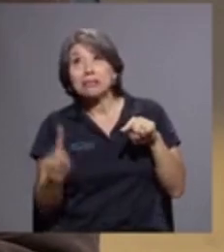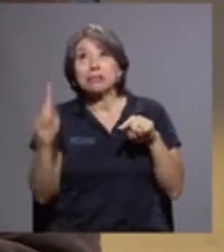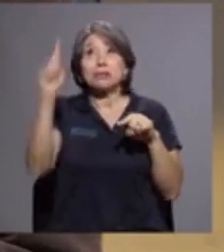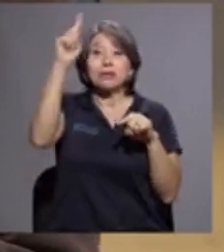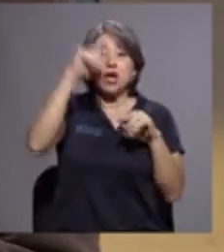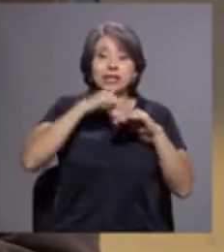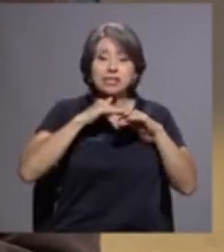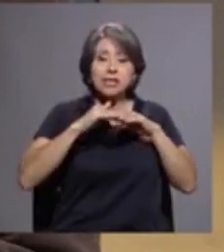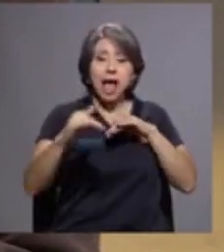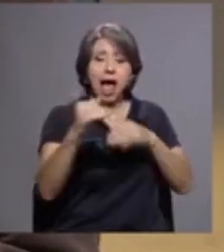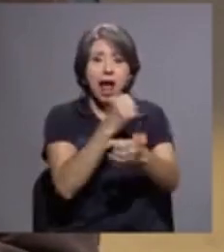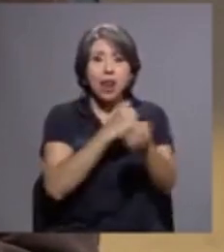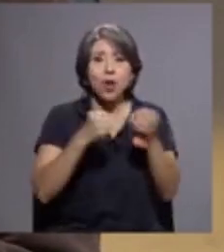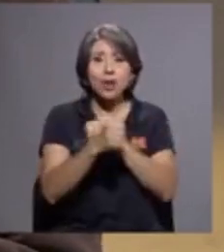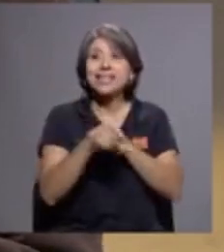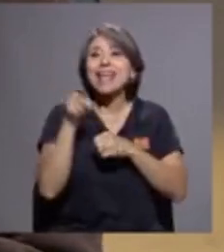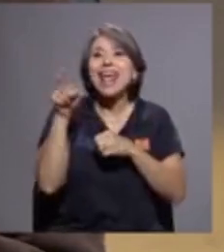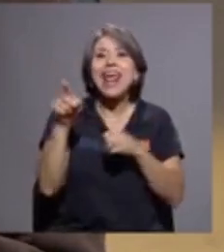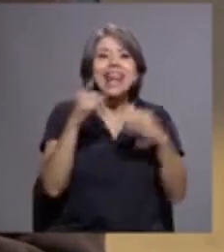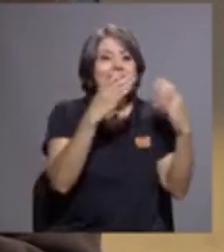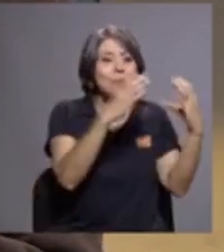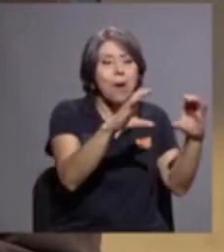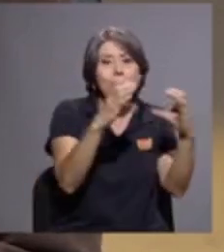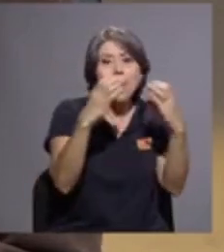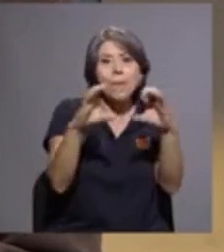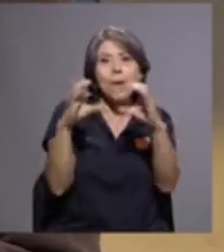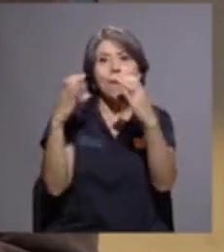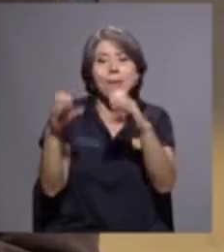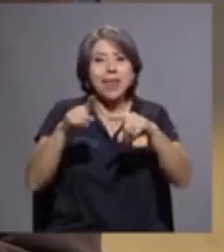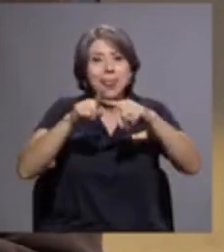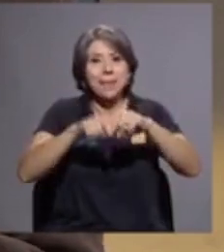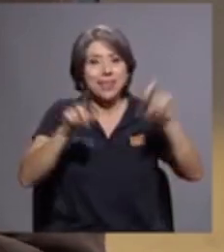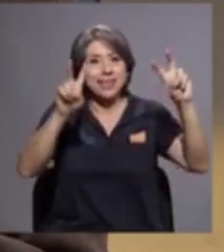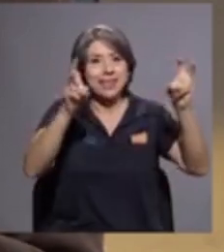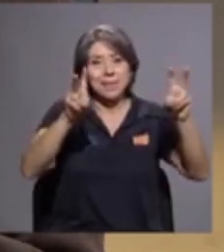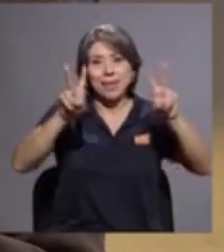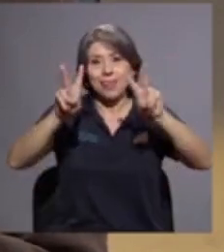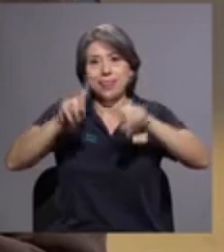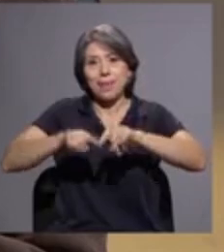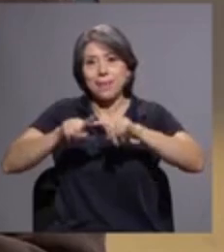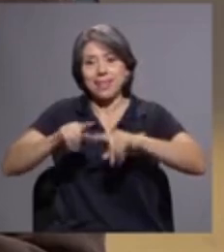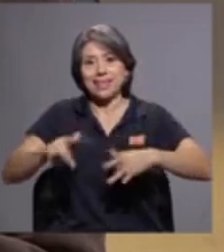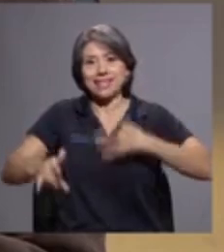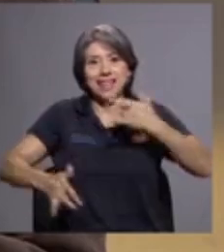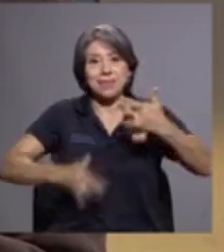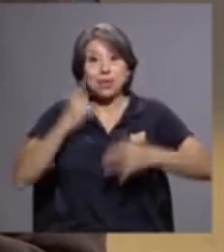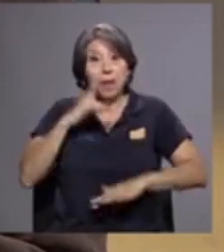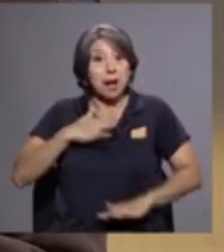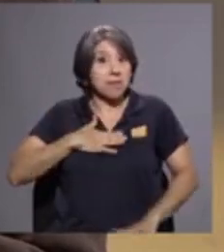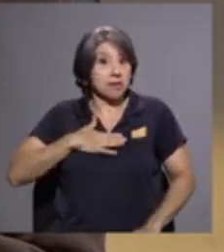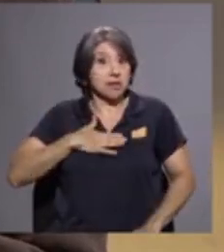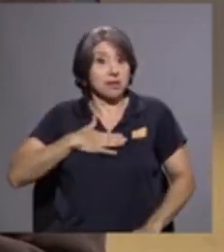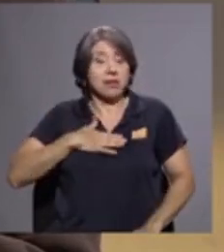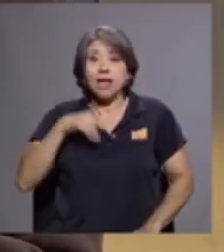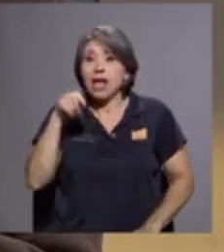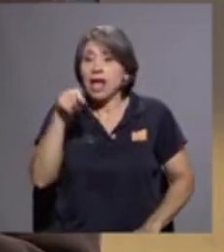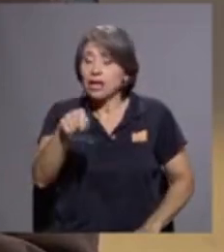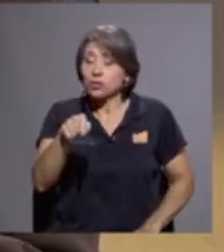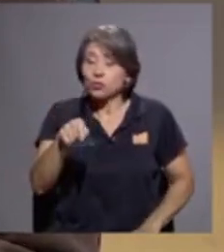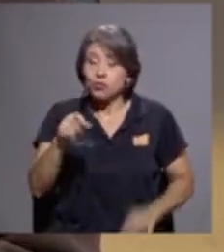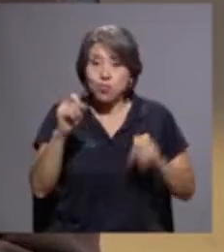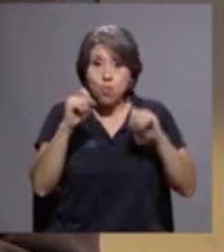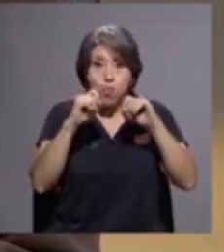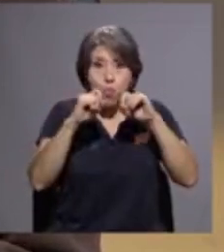una distribución de obras por temáticas y por sentimientos para mí como creador de estas obras ha sido una gran